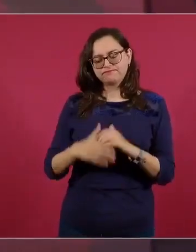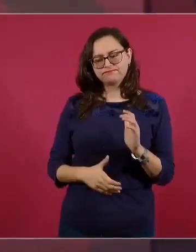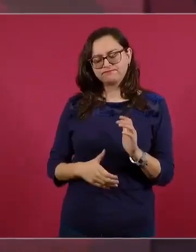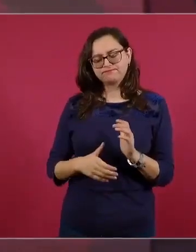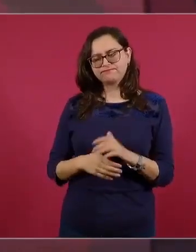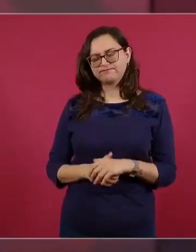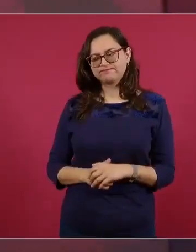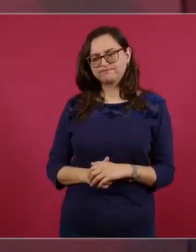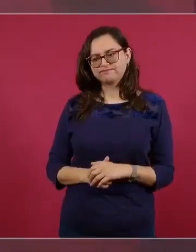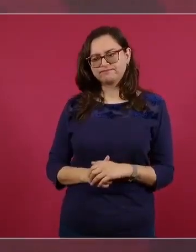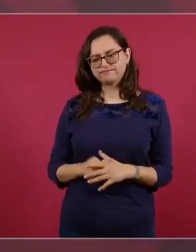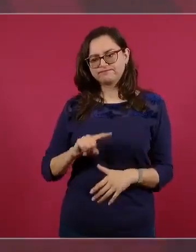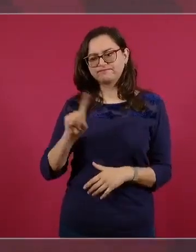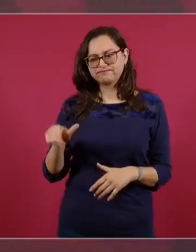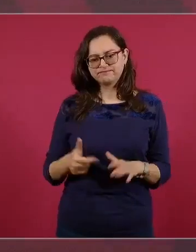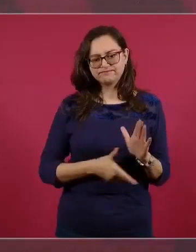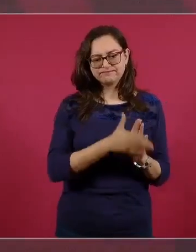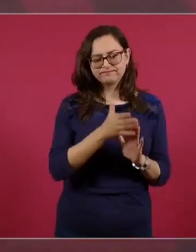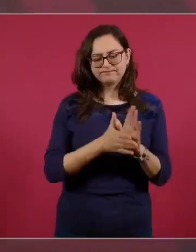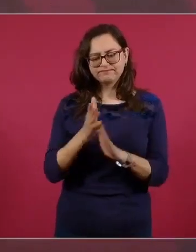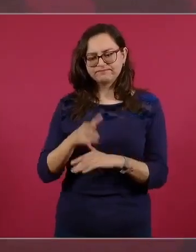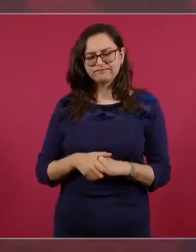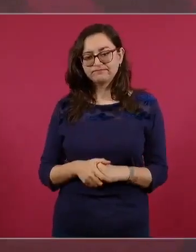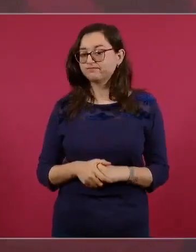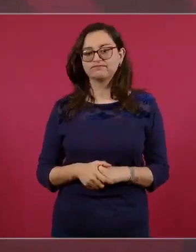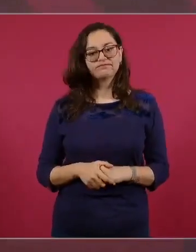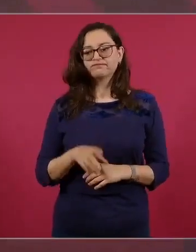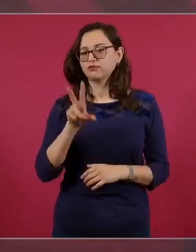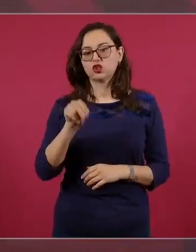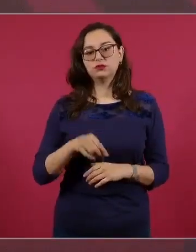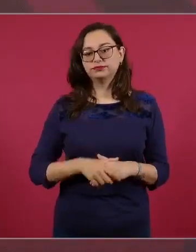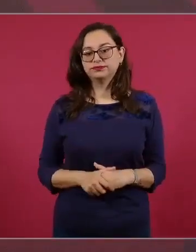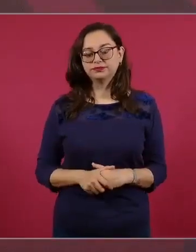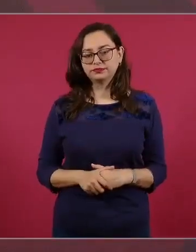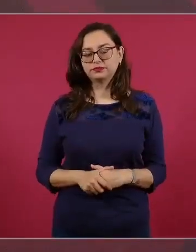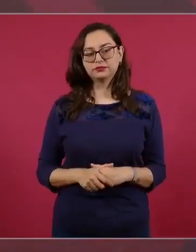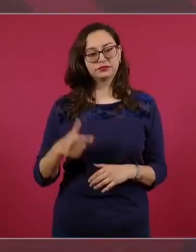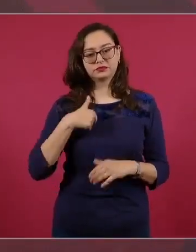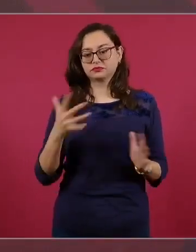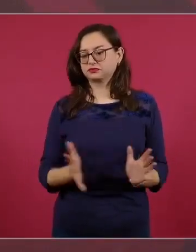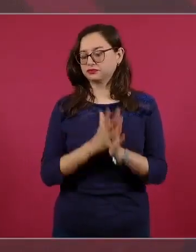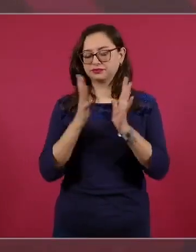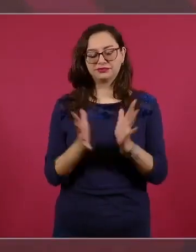a participar. Agradezco mucho las invitaciones,